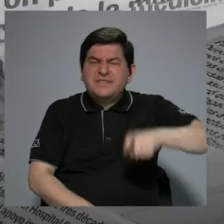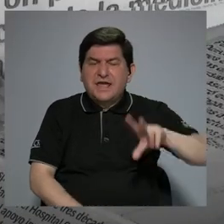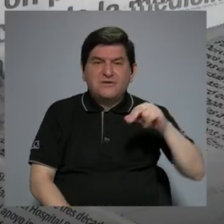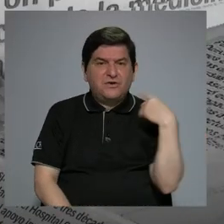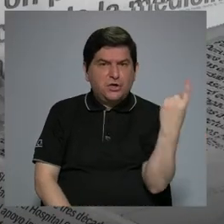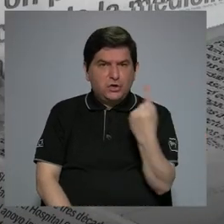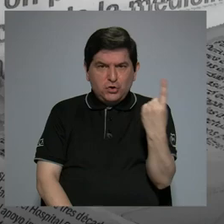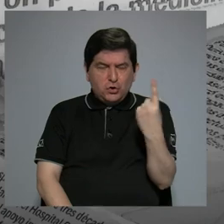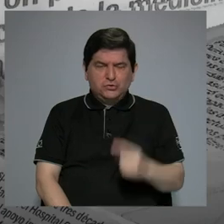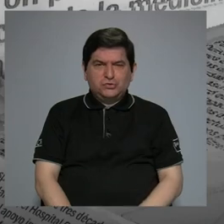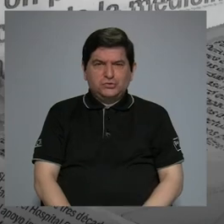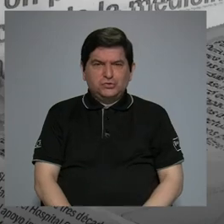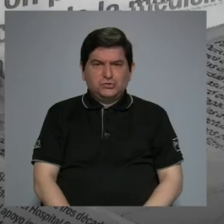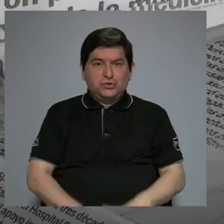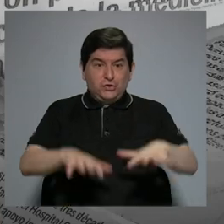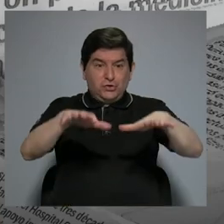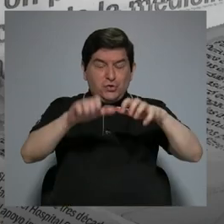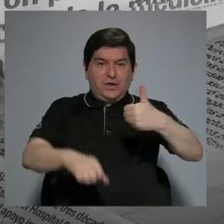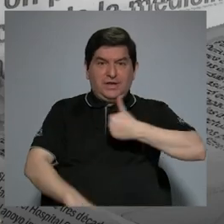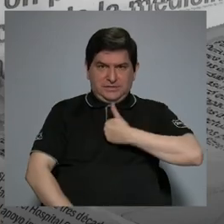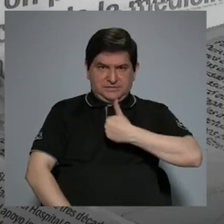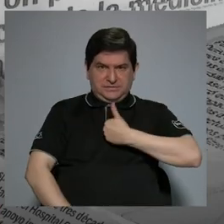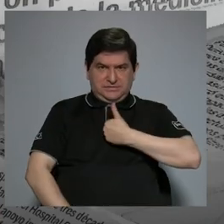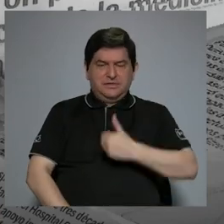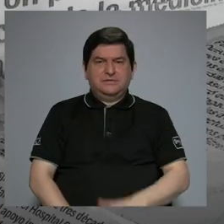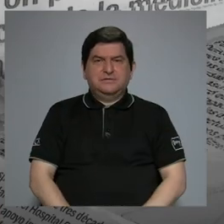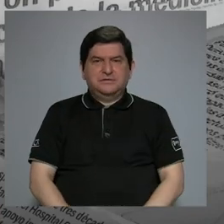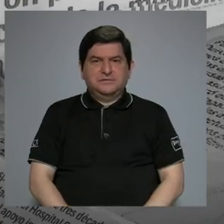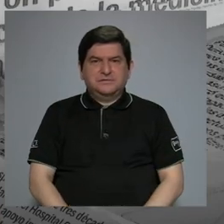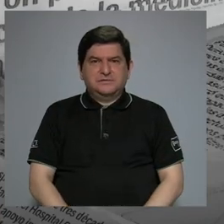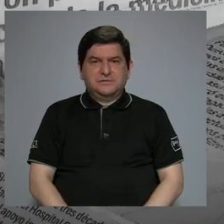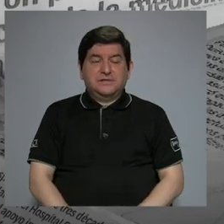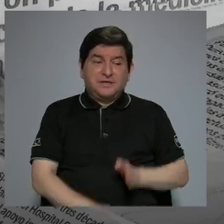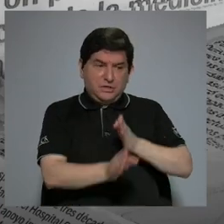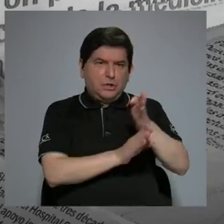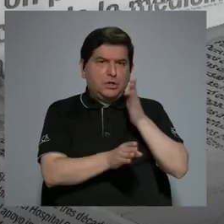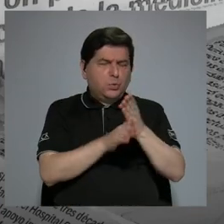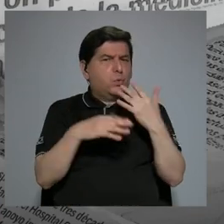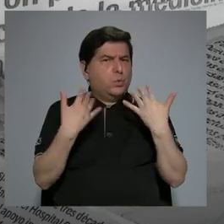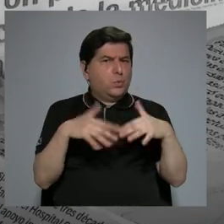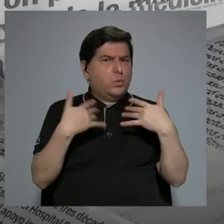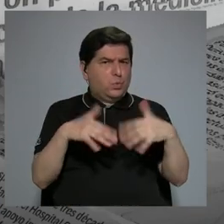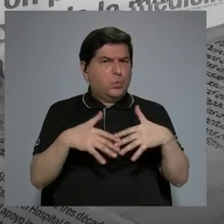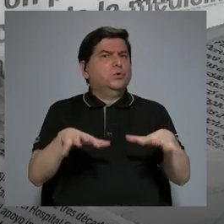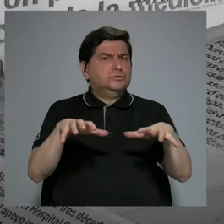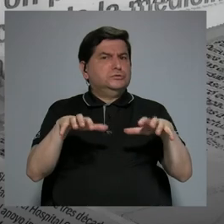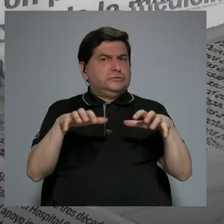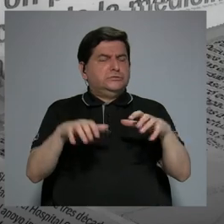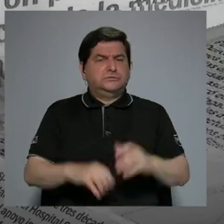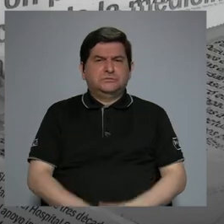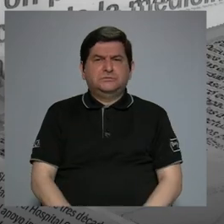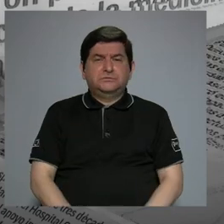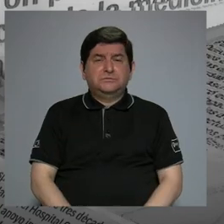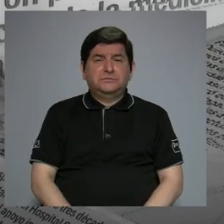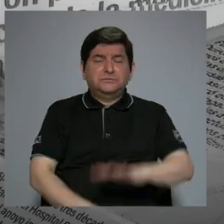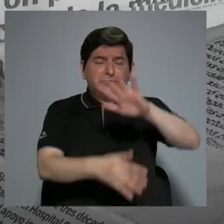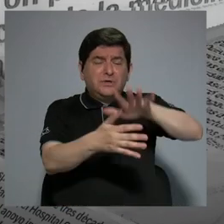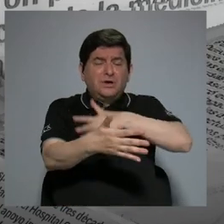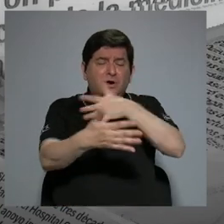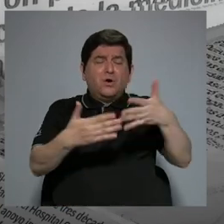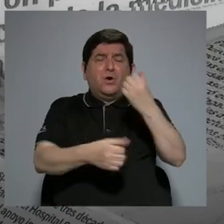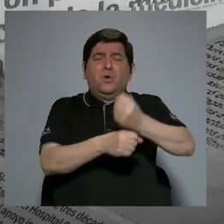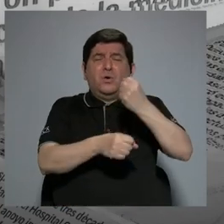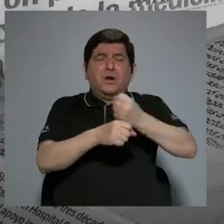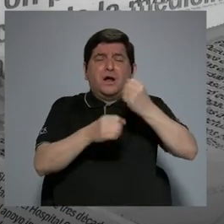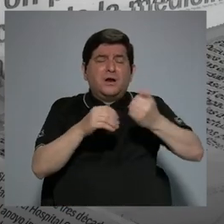solamente tratar su estrés porque es una carrera demasiado estresante, tienen jornadas laborales